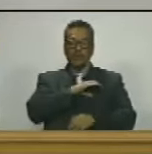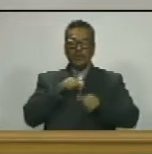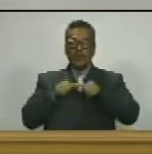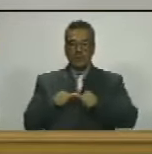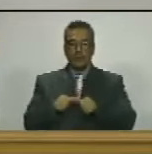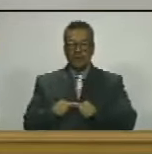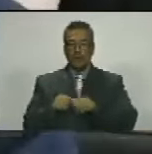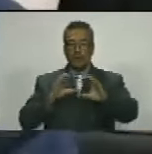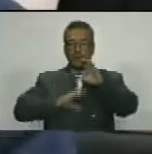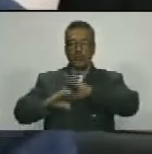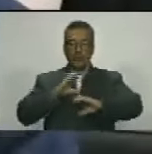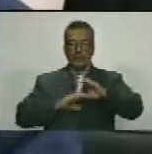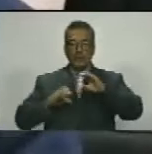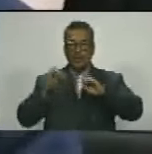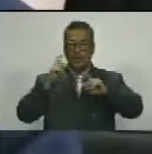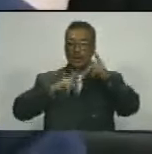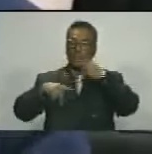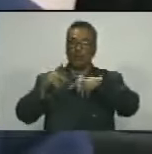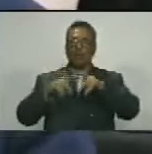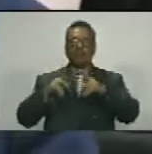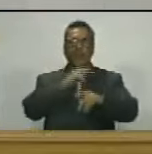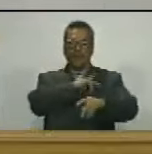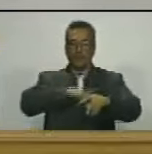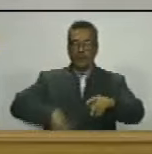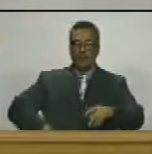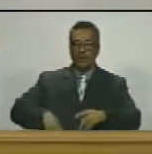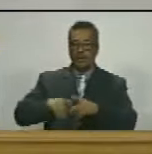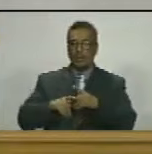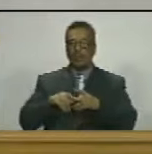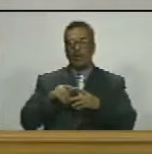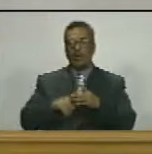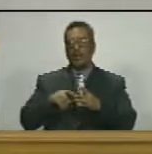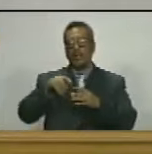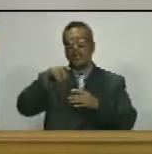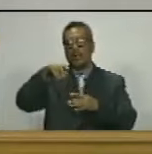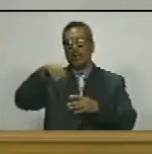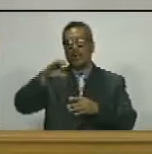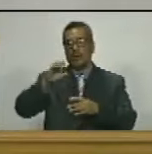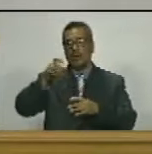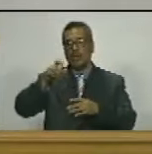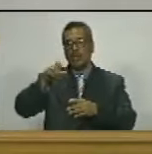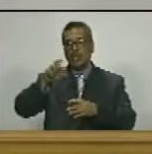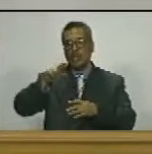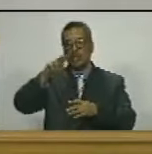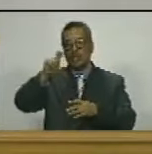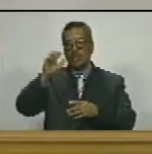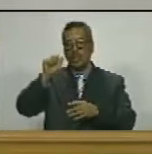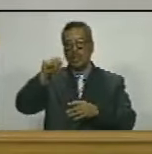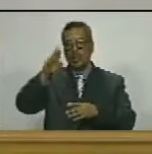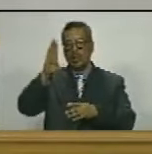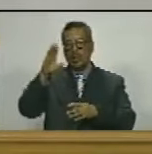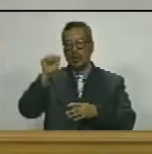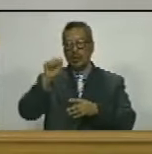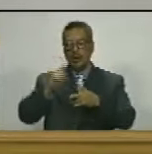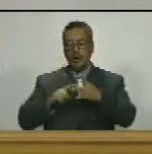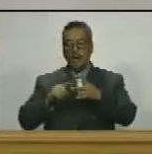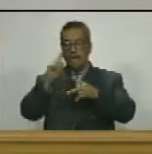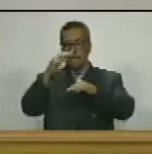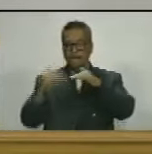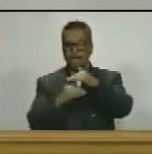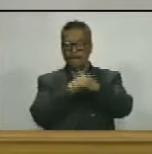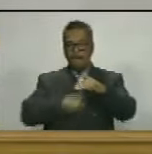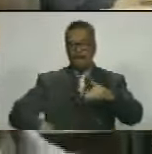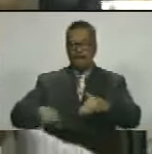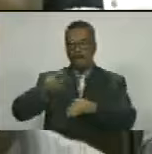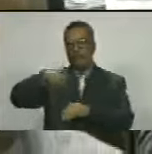permanente de cultura y recreación presidente diputado cristobal leobardo jiménez primer vicepresidente